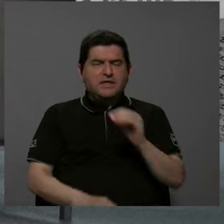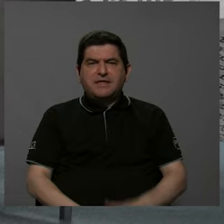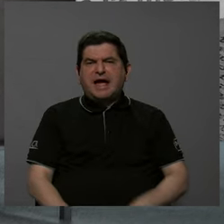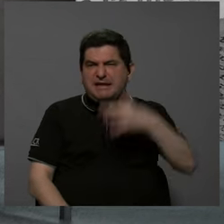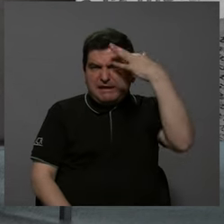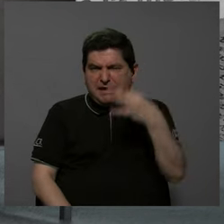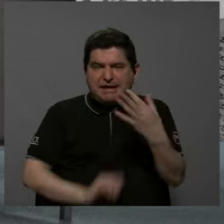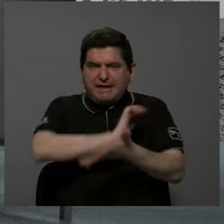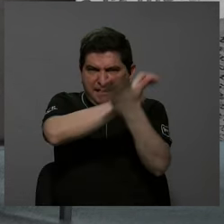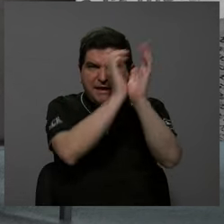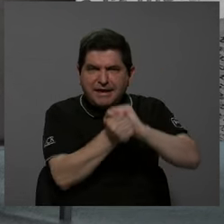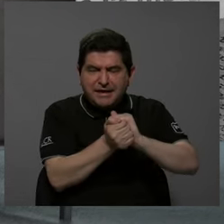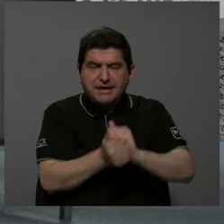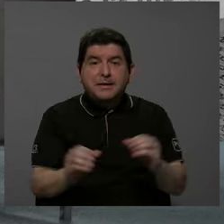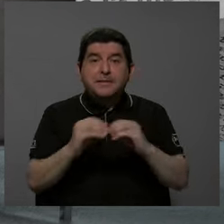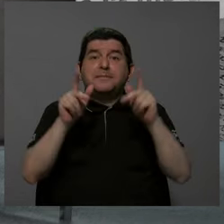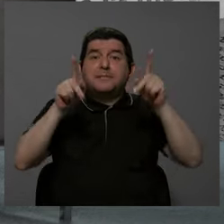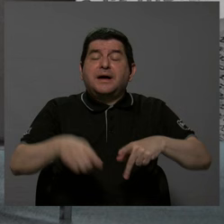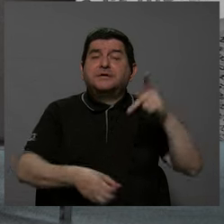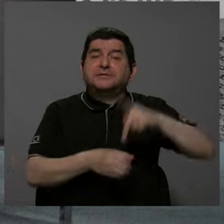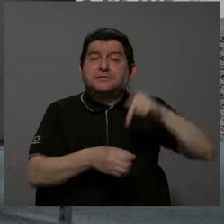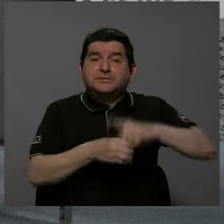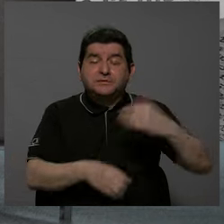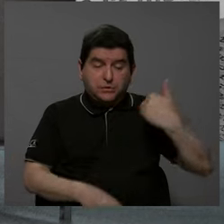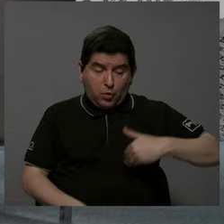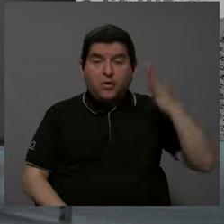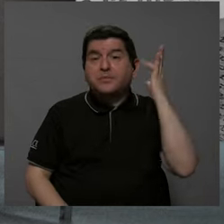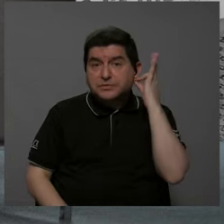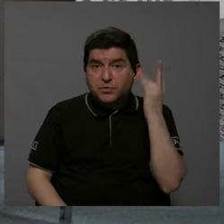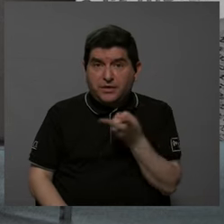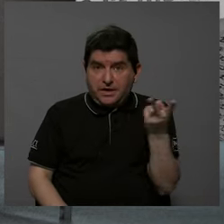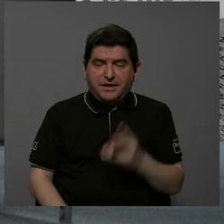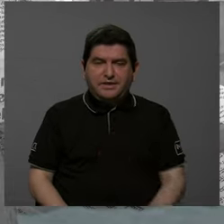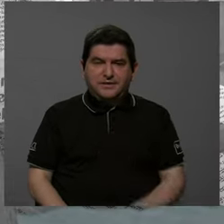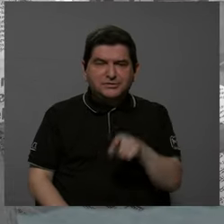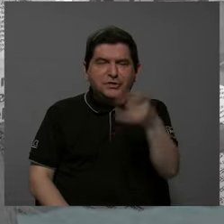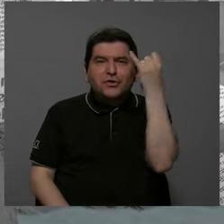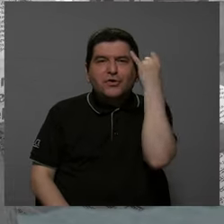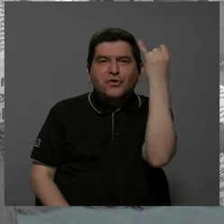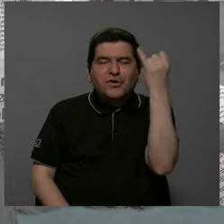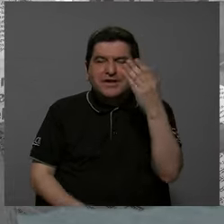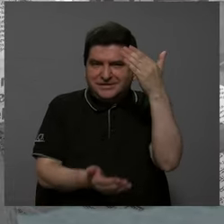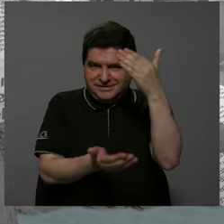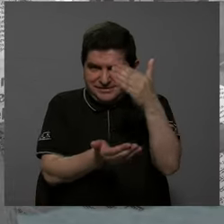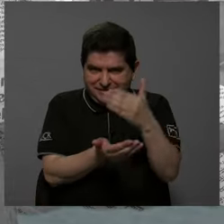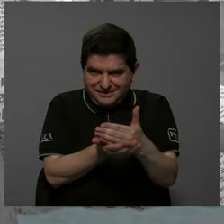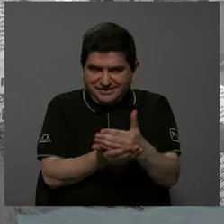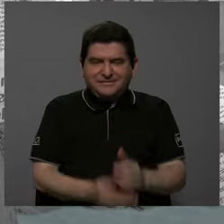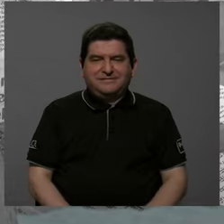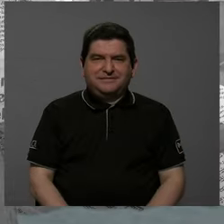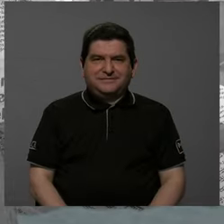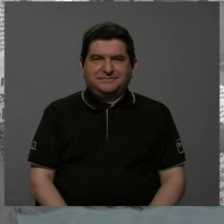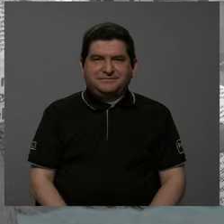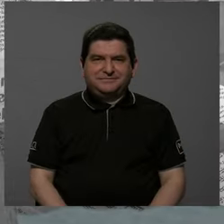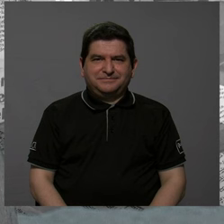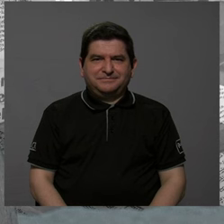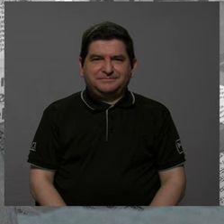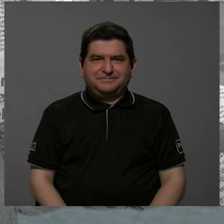el cambio, es que más gente participe, hombres y mujeres. Vamos a quedarnos con esta reflexión, y vamos a